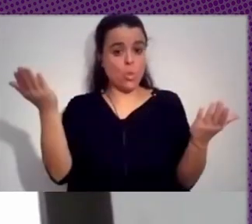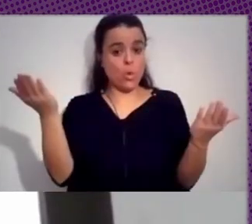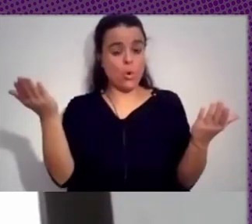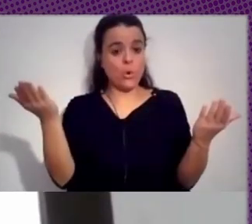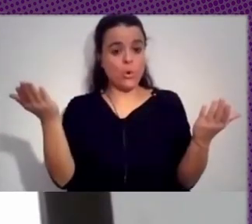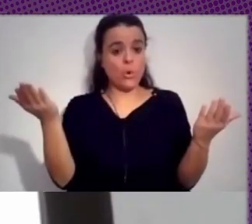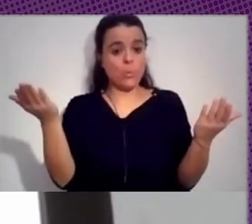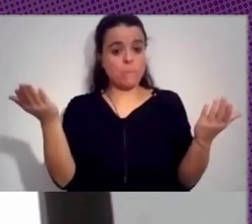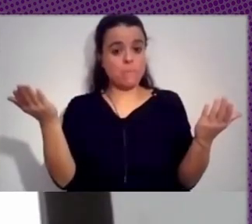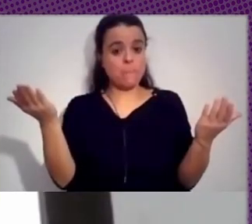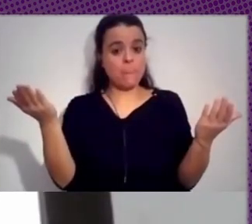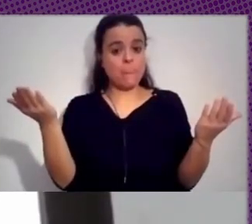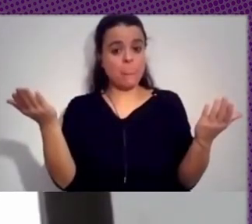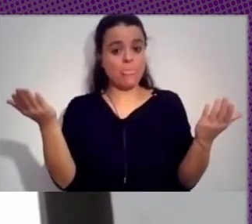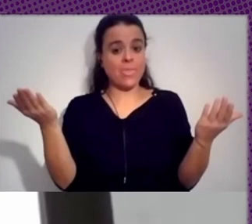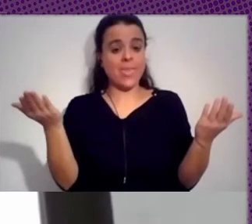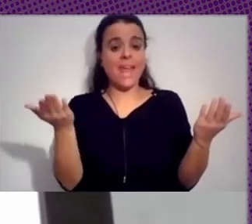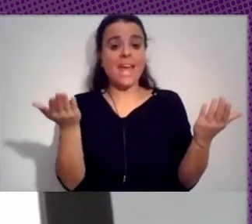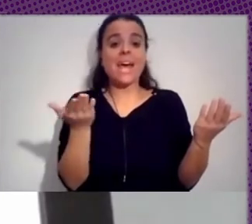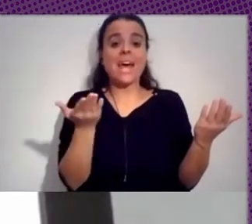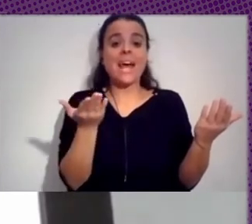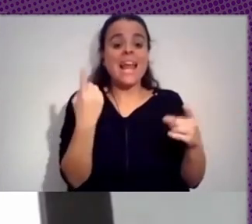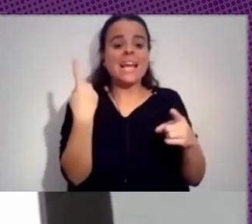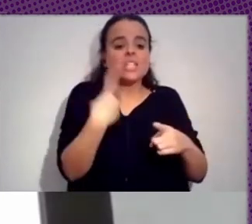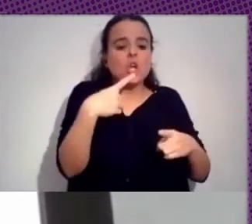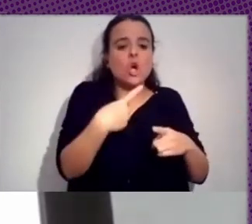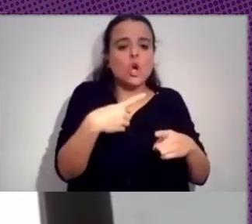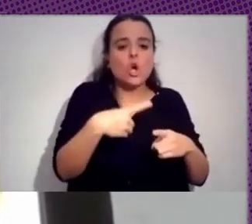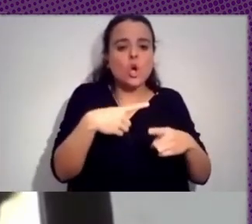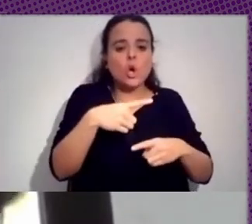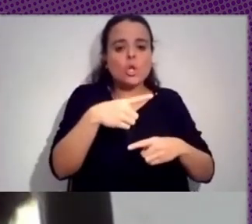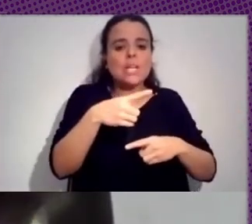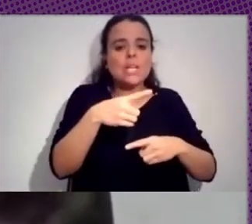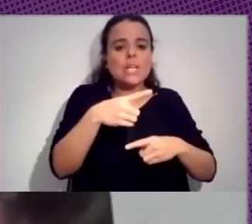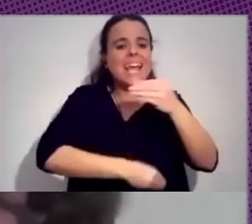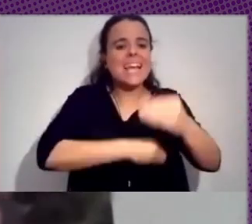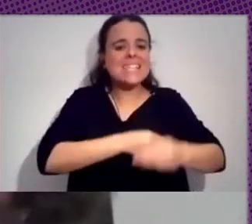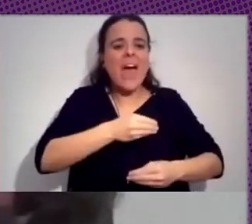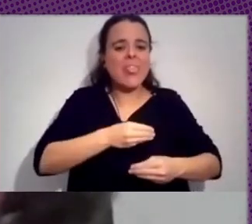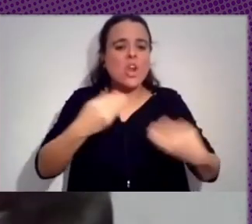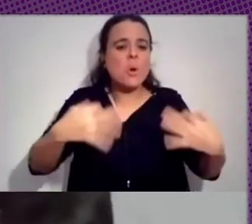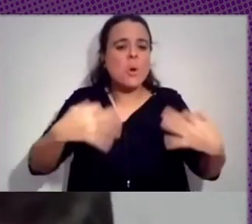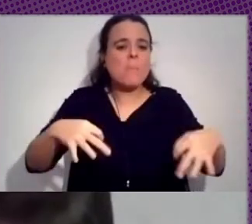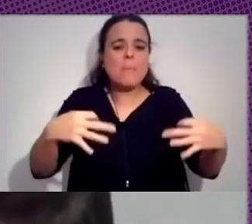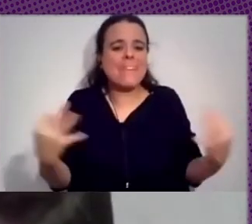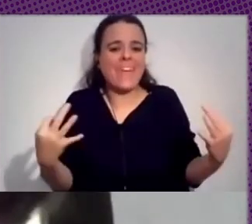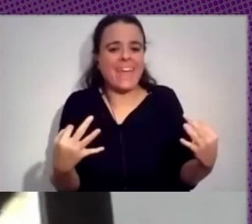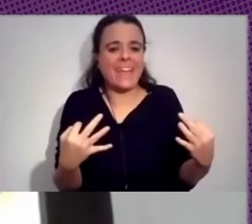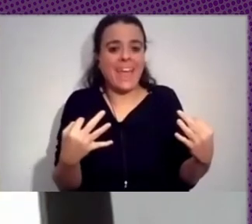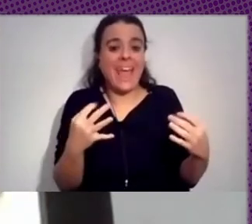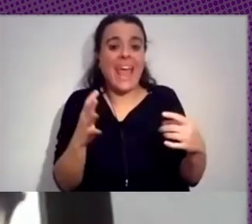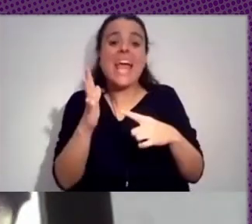lo que se siembra suele ser exclusiones, lo que se cosechan son violencias.